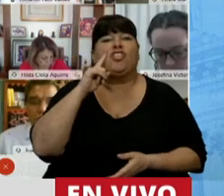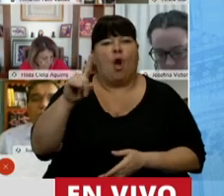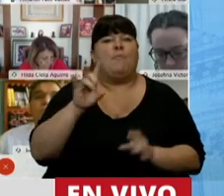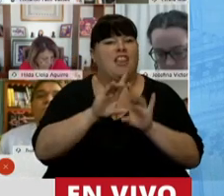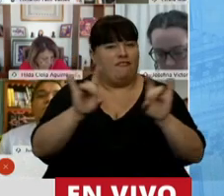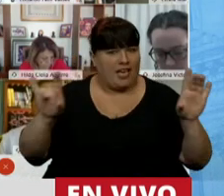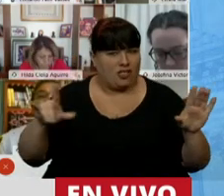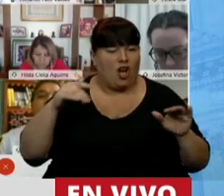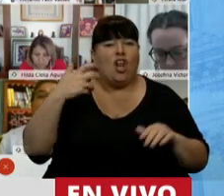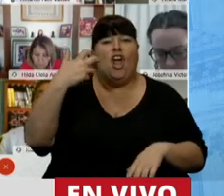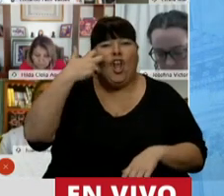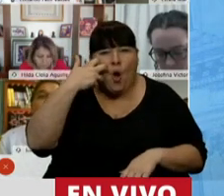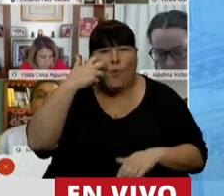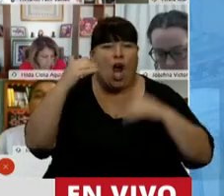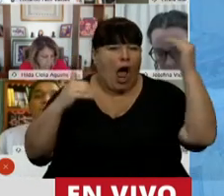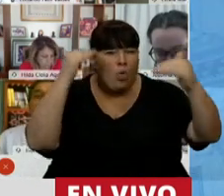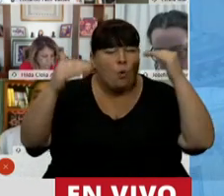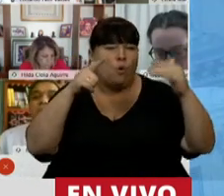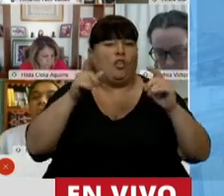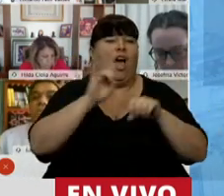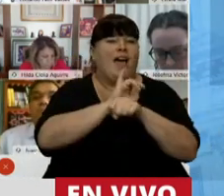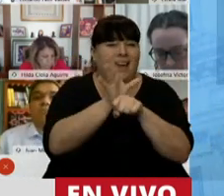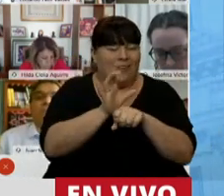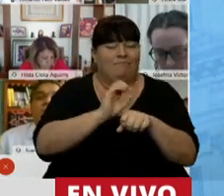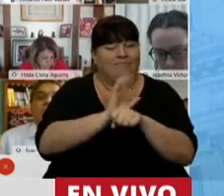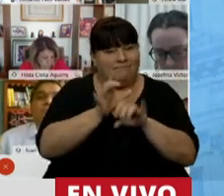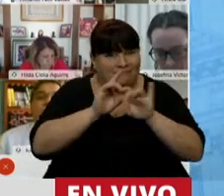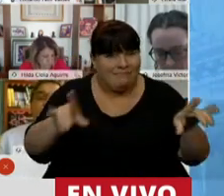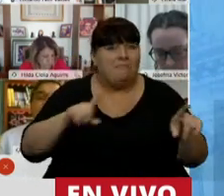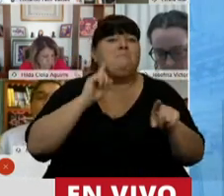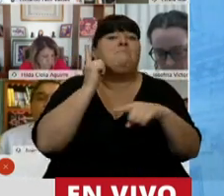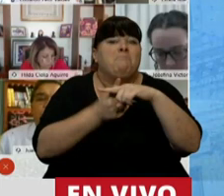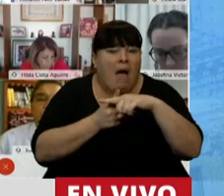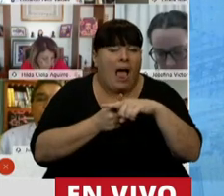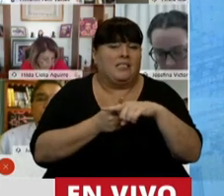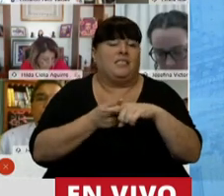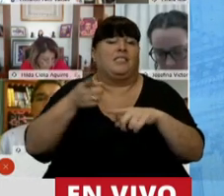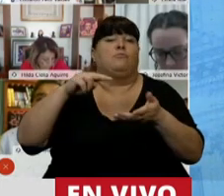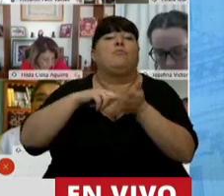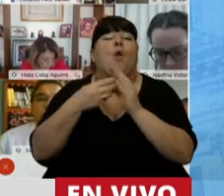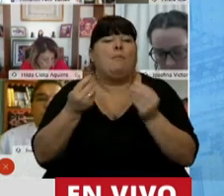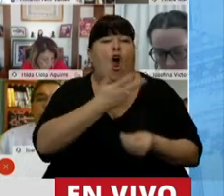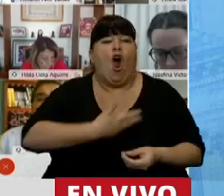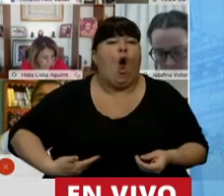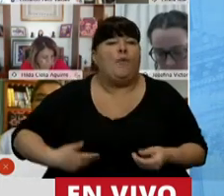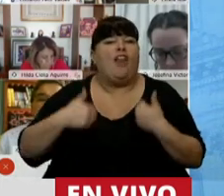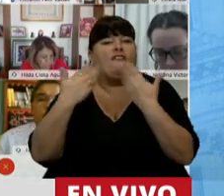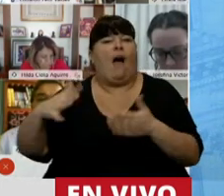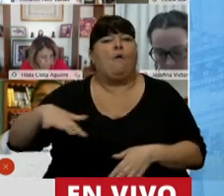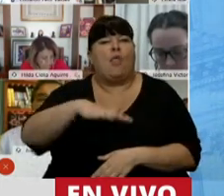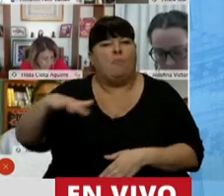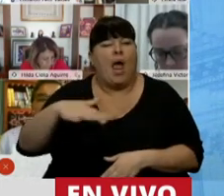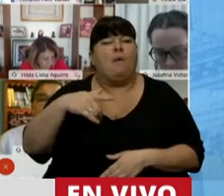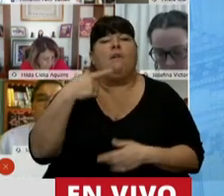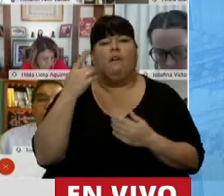afectados y nuestros adultos mayores, además de la pandemia, han debido sufrir los efectos de un gobierno populista que